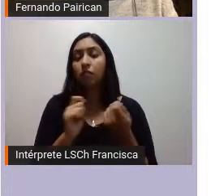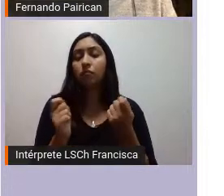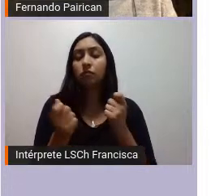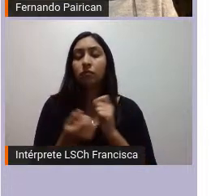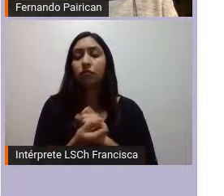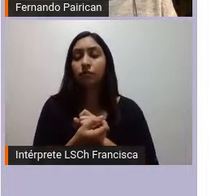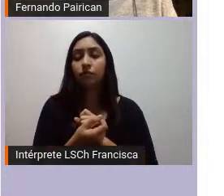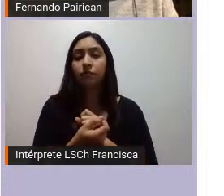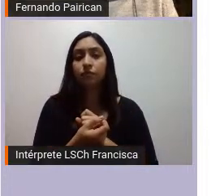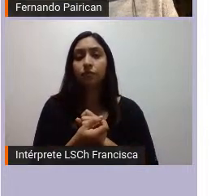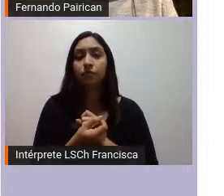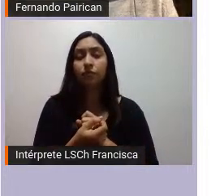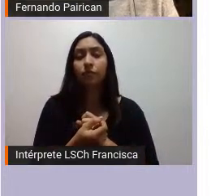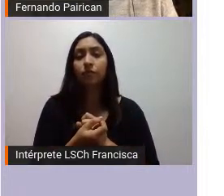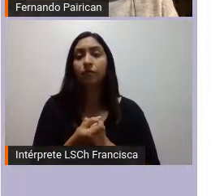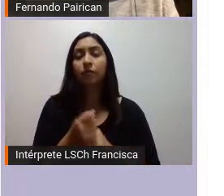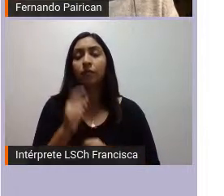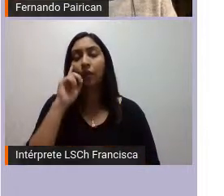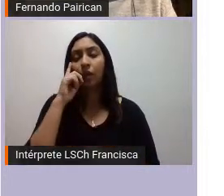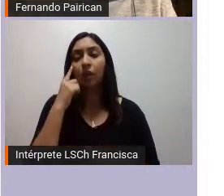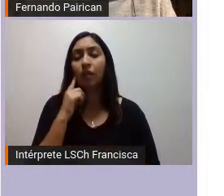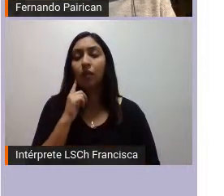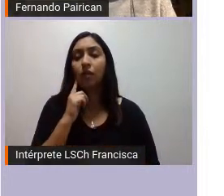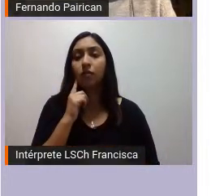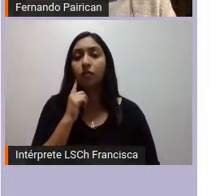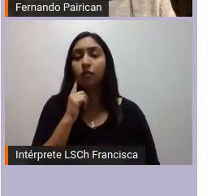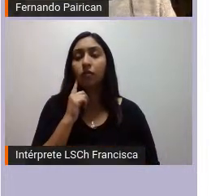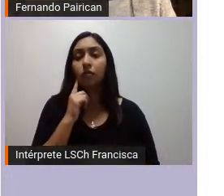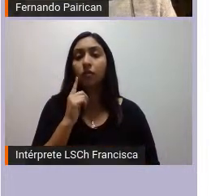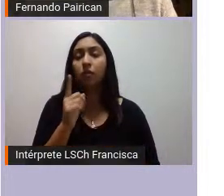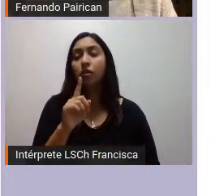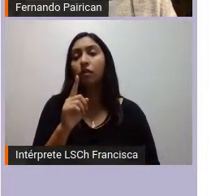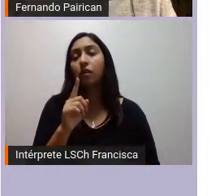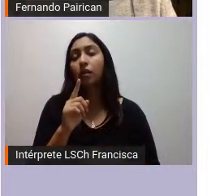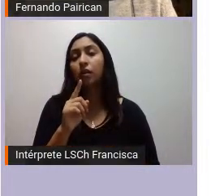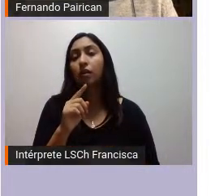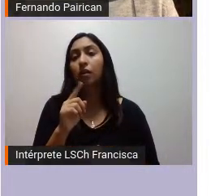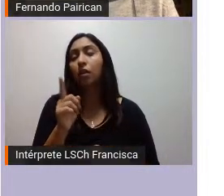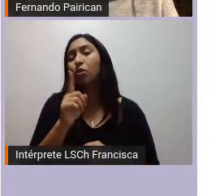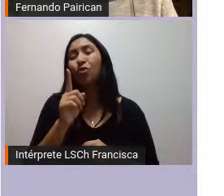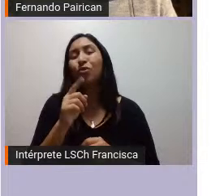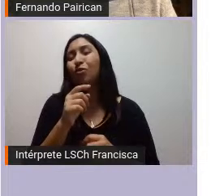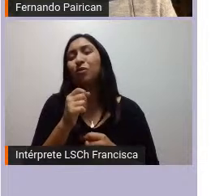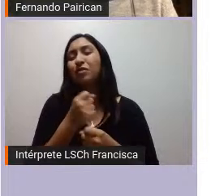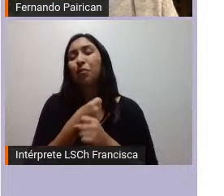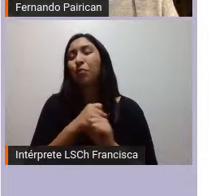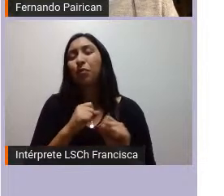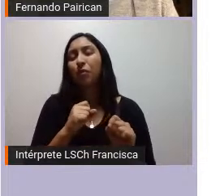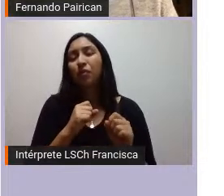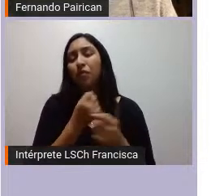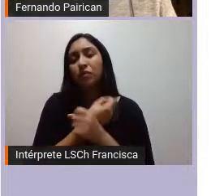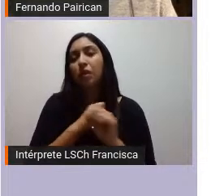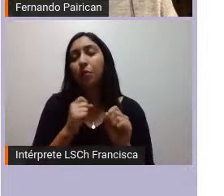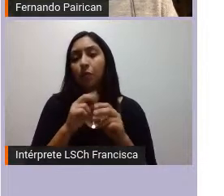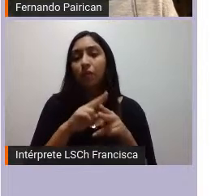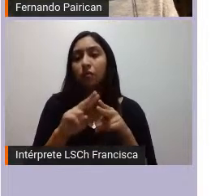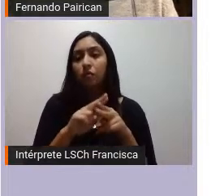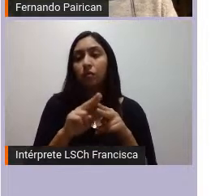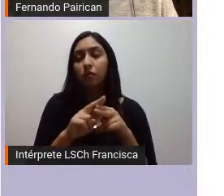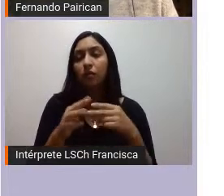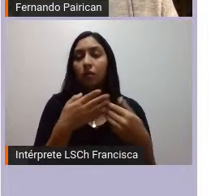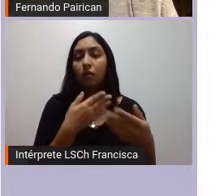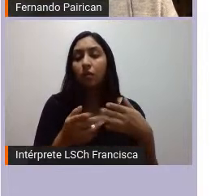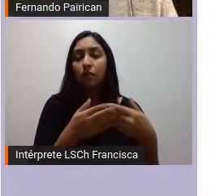los daños un poco irreparables que se está generando sobre la naturaleza para el mundo andino